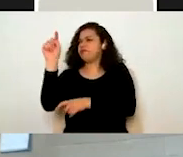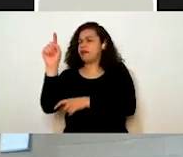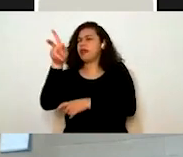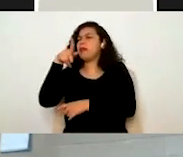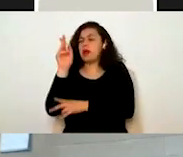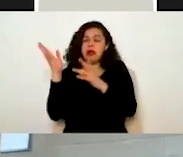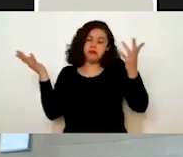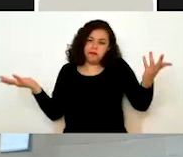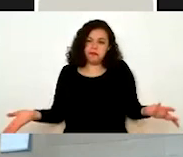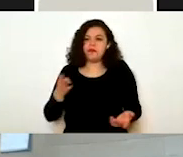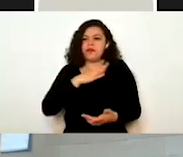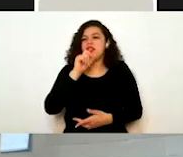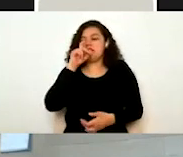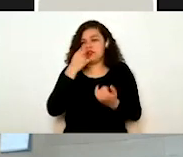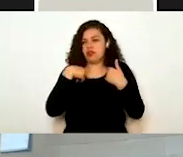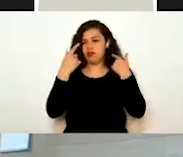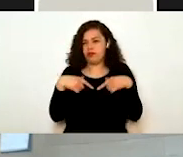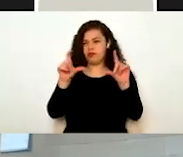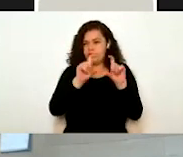bueno, también aquí les dejo la, la dirección.